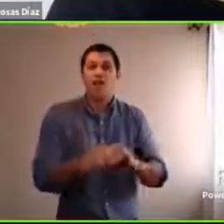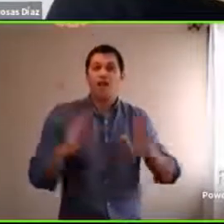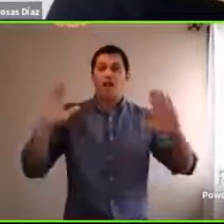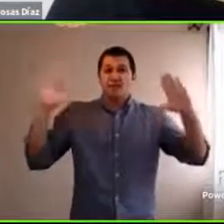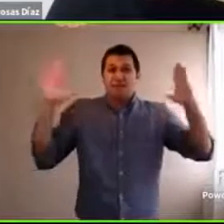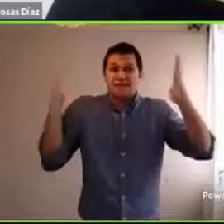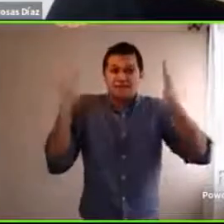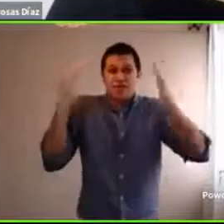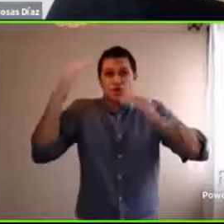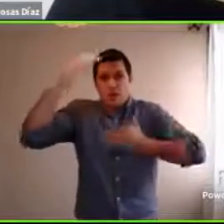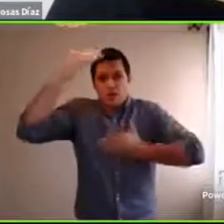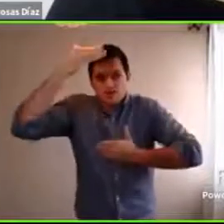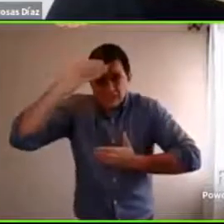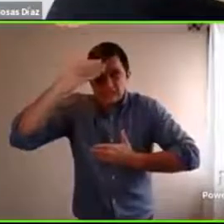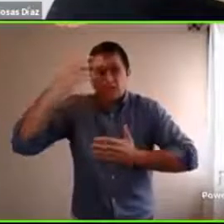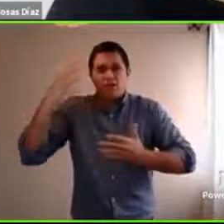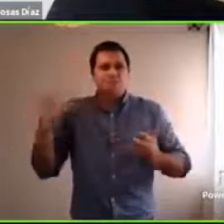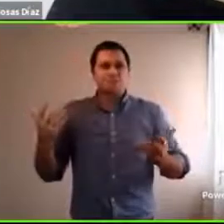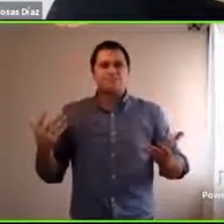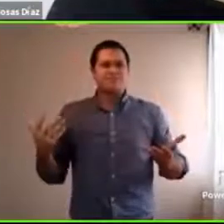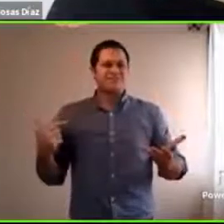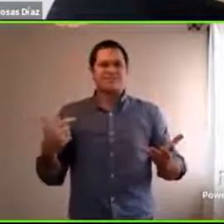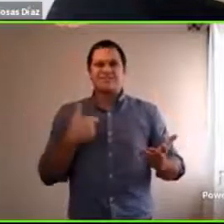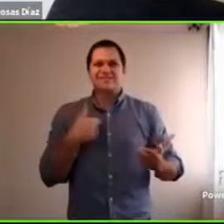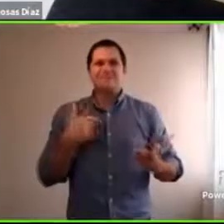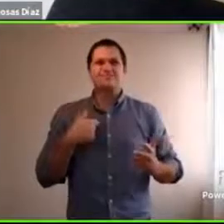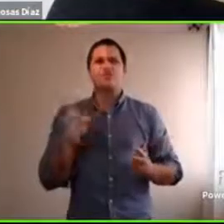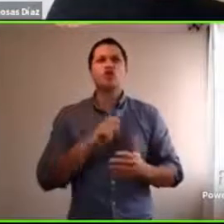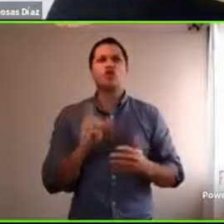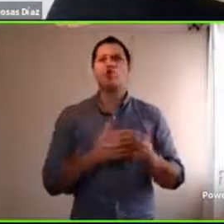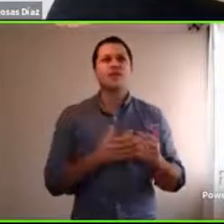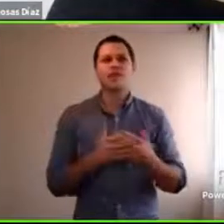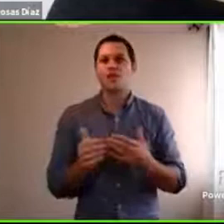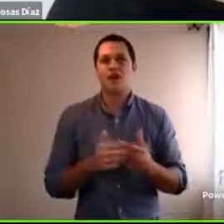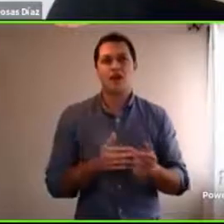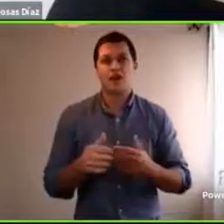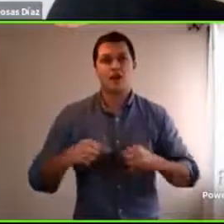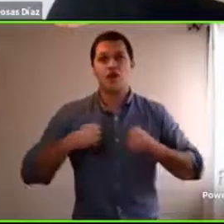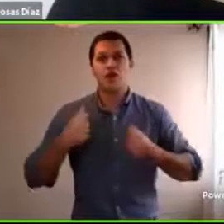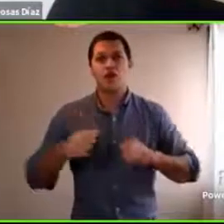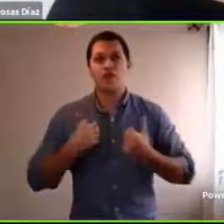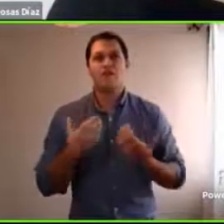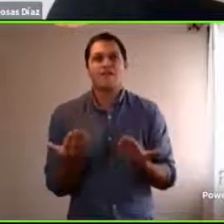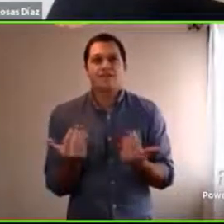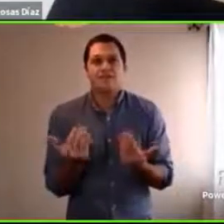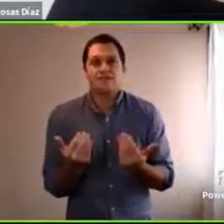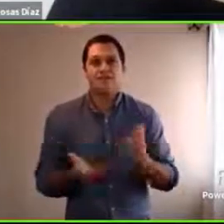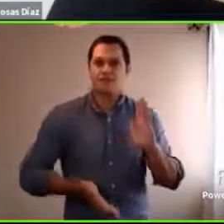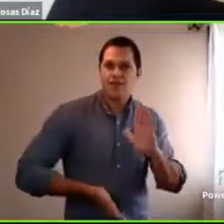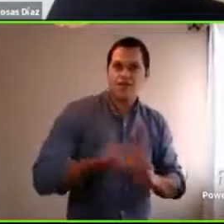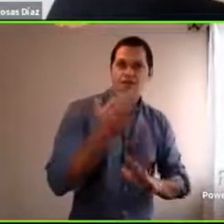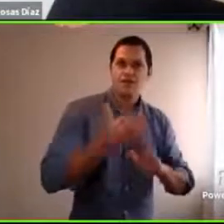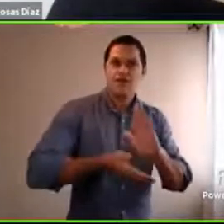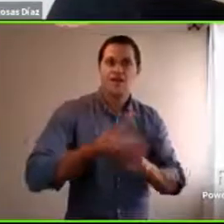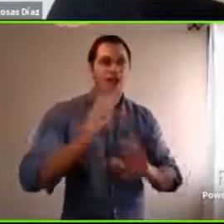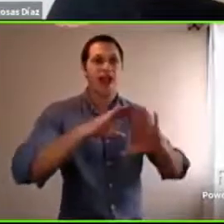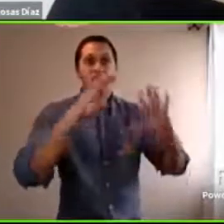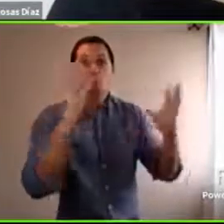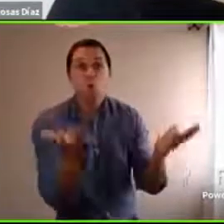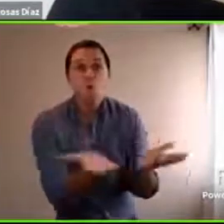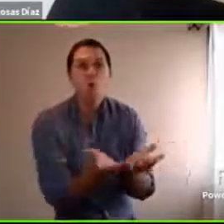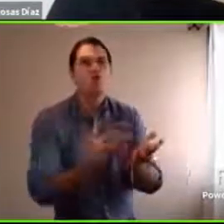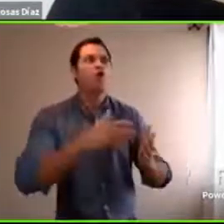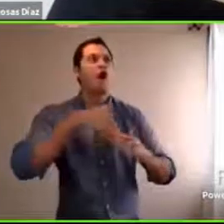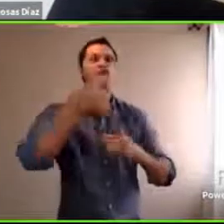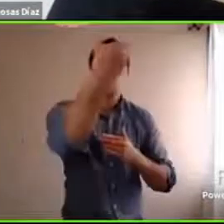Porque ellos lo que tienen que explorar es el mundo exterior. Ellos tienen que sociabilizar con sus compañeros. Quieren salir al mundo.